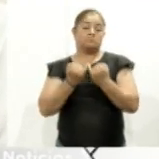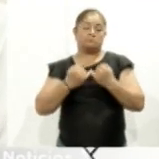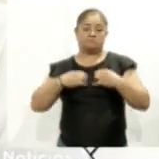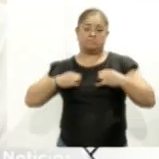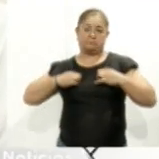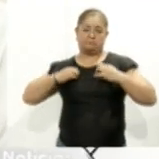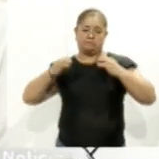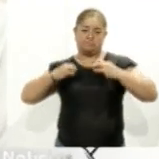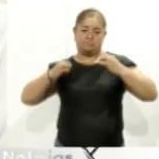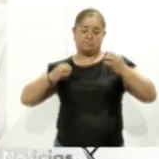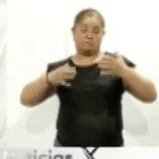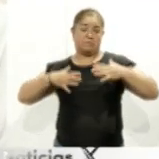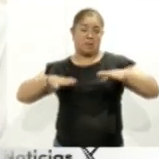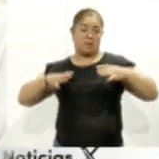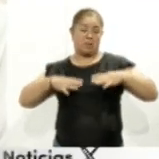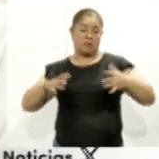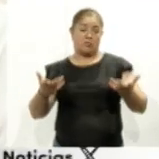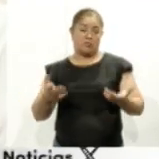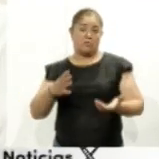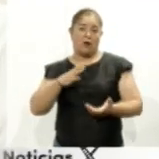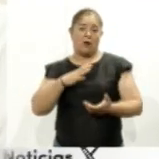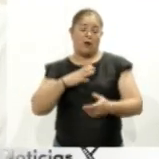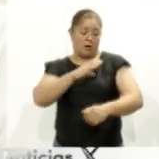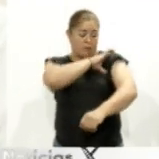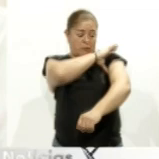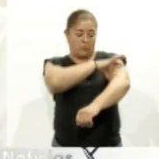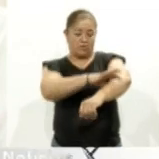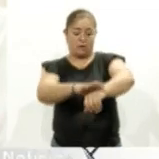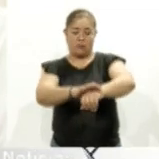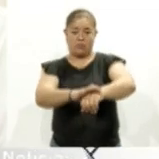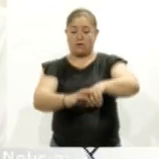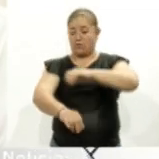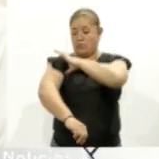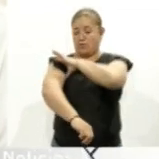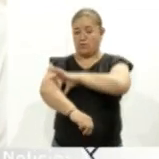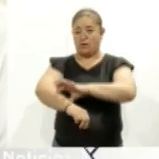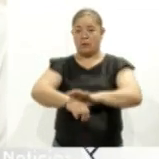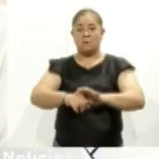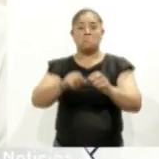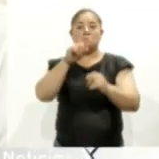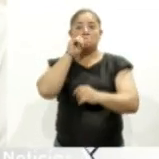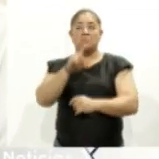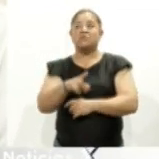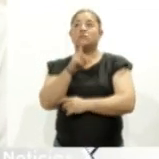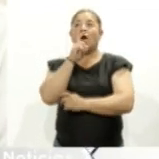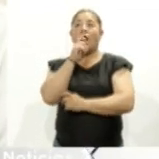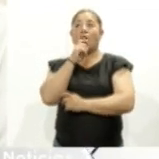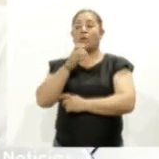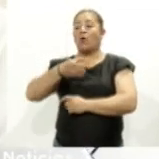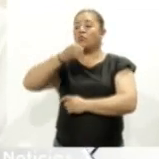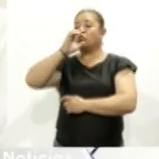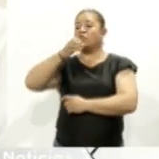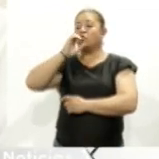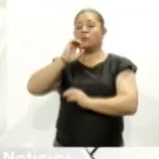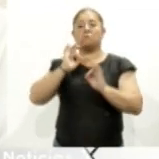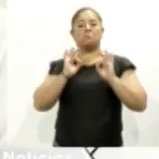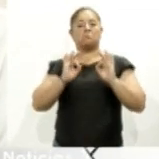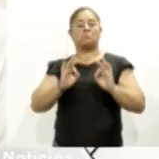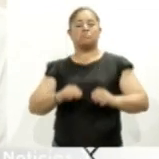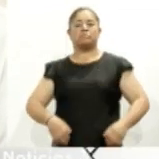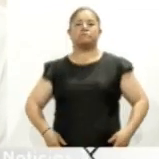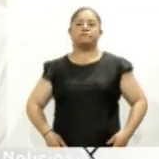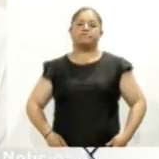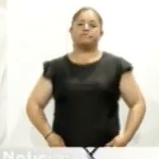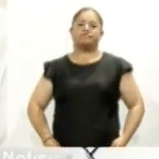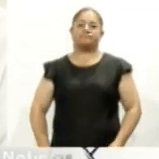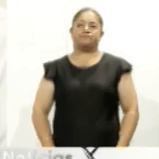estar entre más exposiciones estemos cubiertos es mejor y la hidratación, con eso las temporadas de calor. obviamente si no